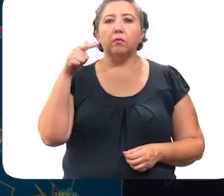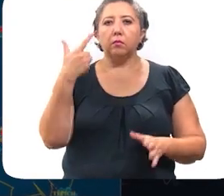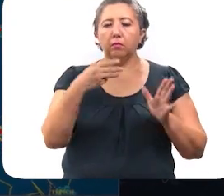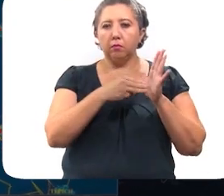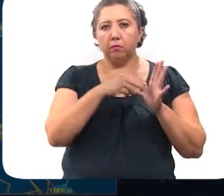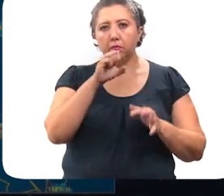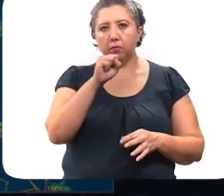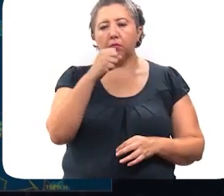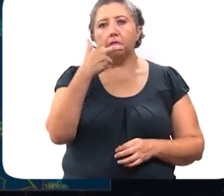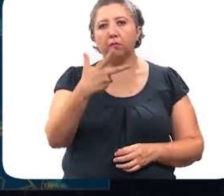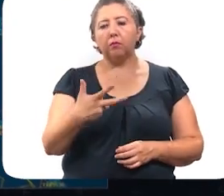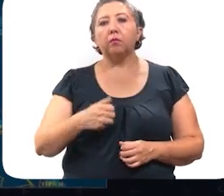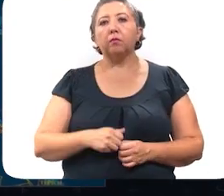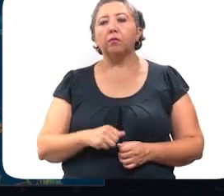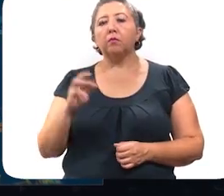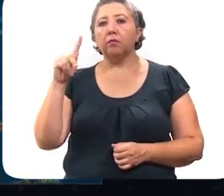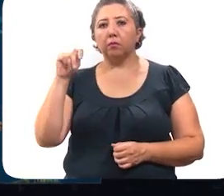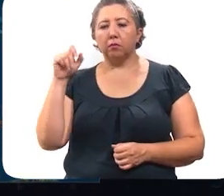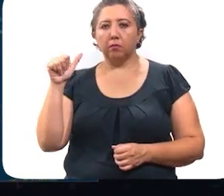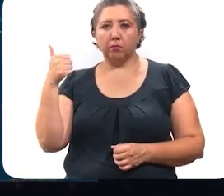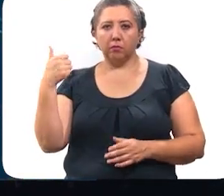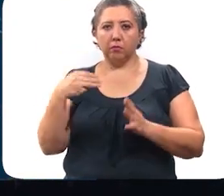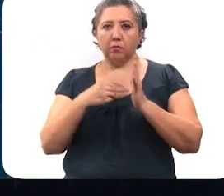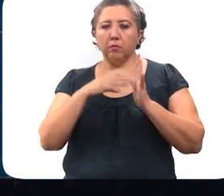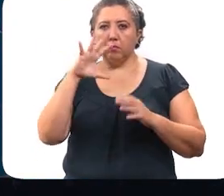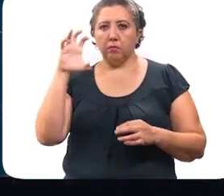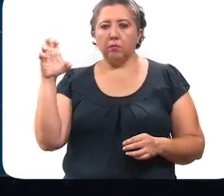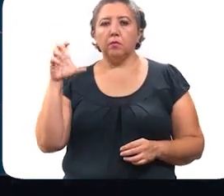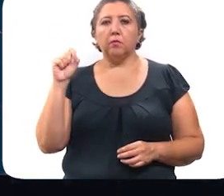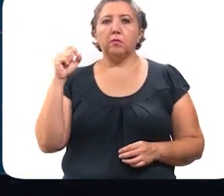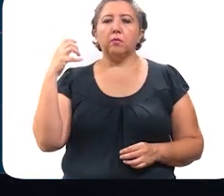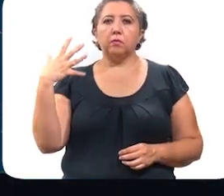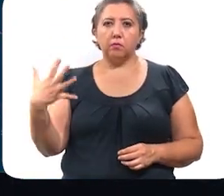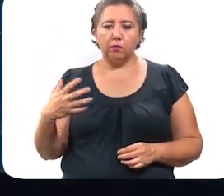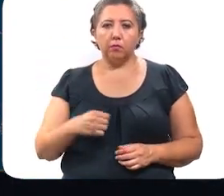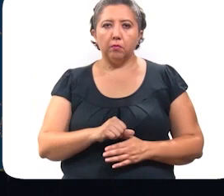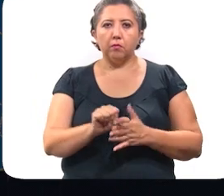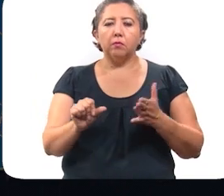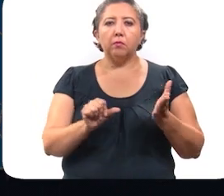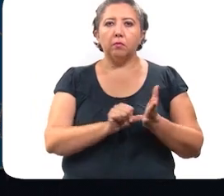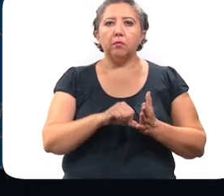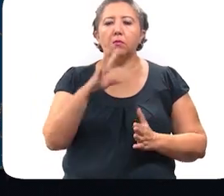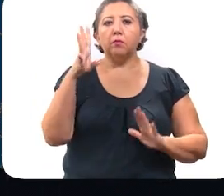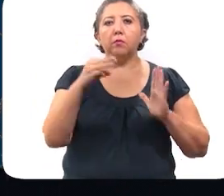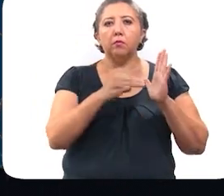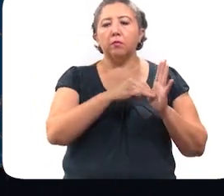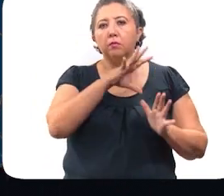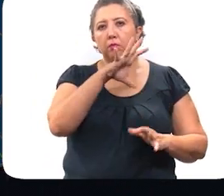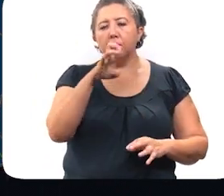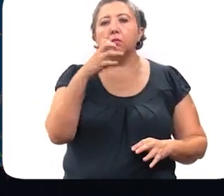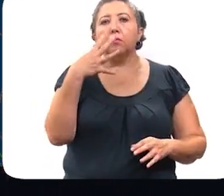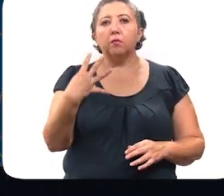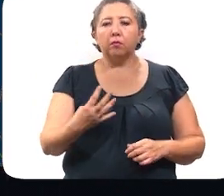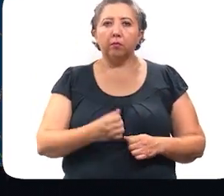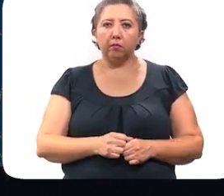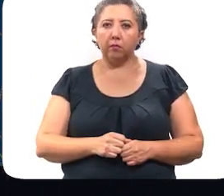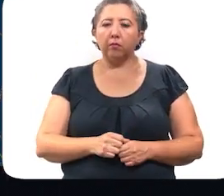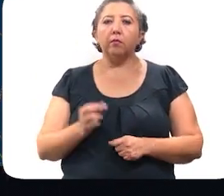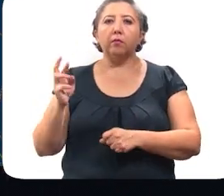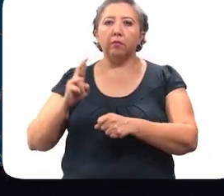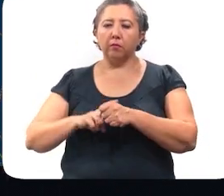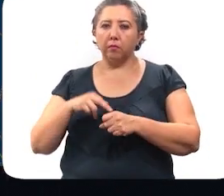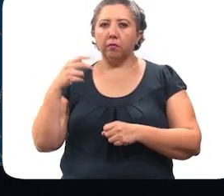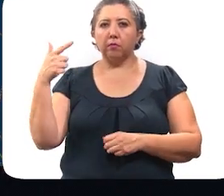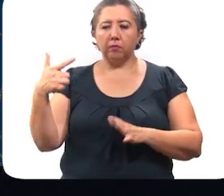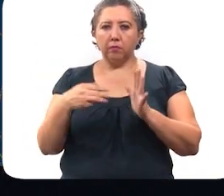12.068. En la zona oriente, 11.525. En la zona centro, 4.504. En la zona